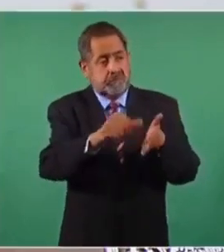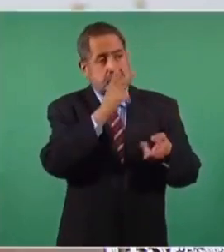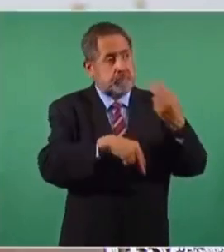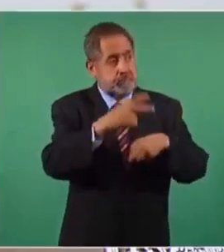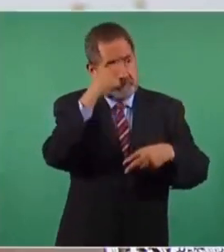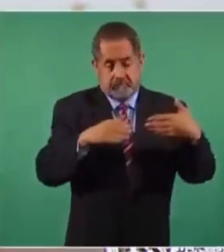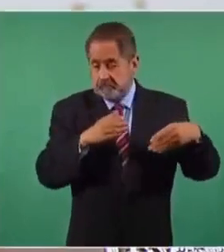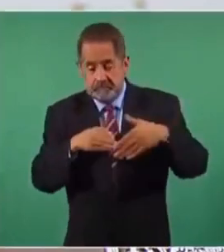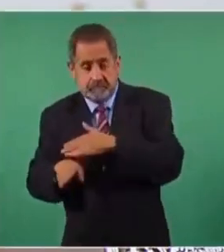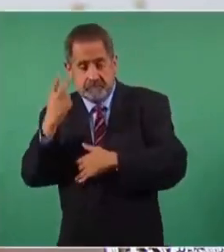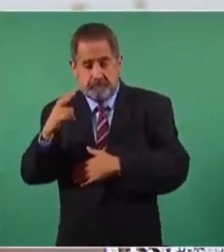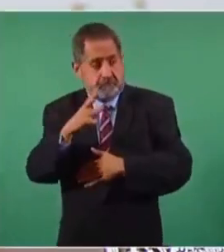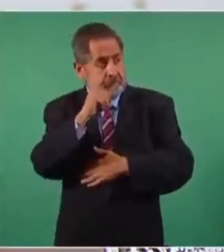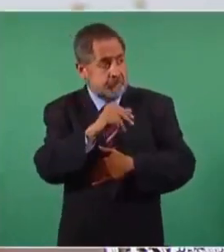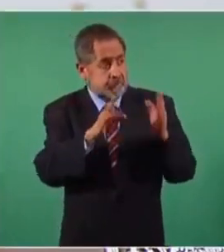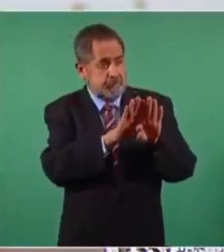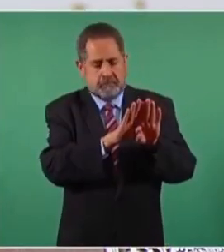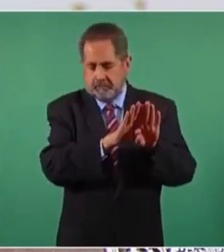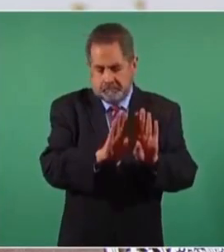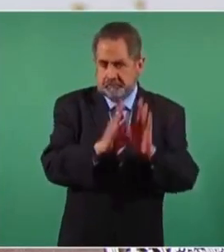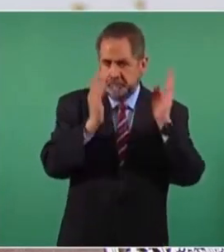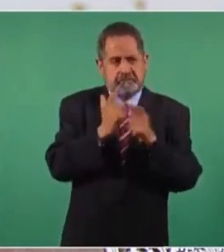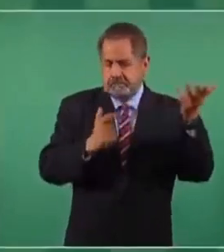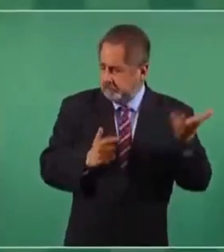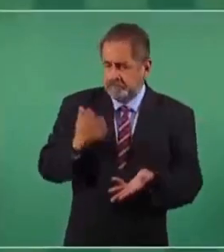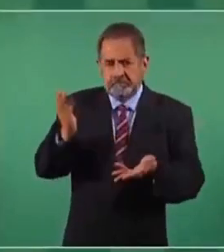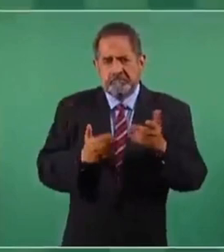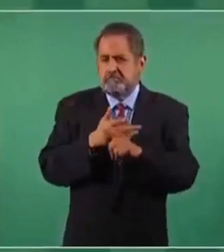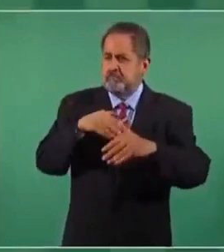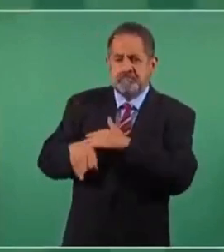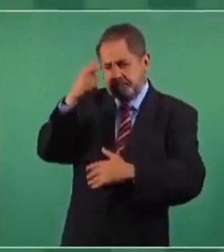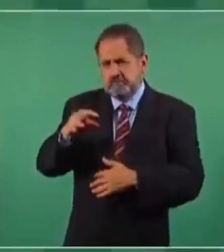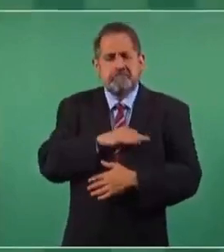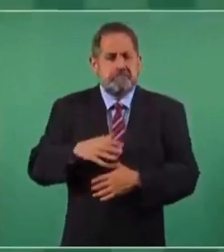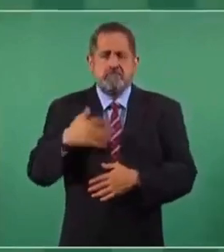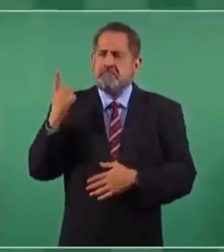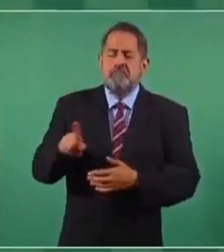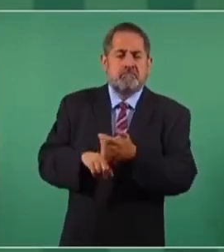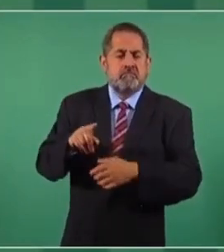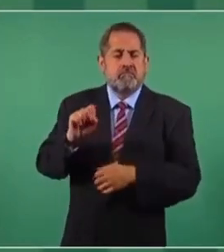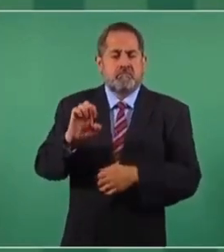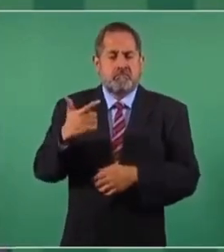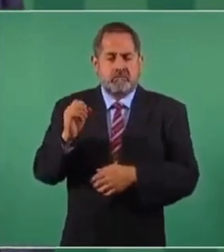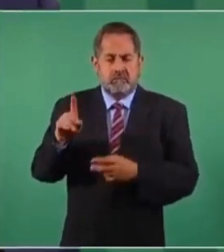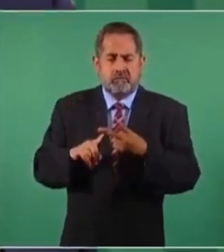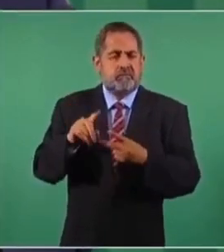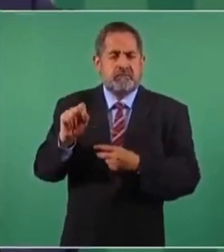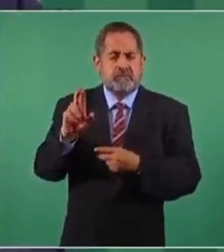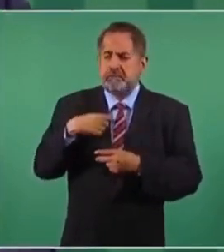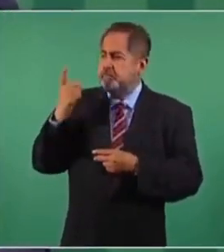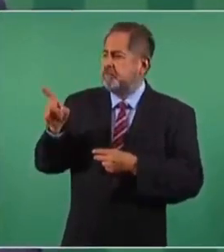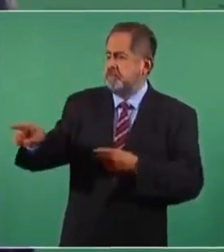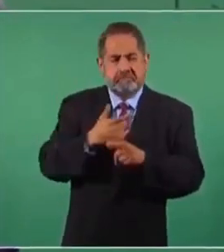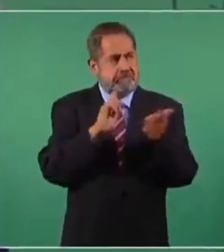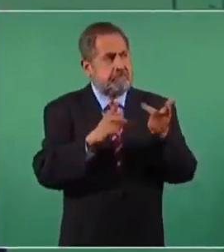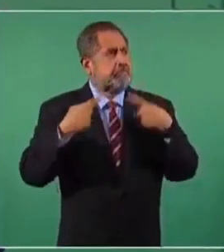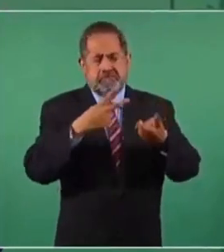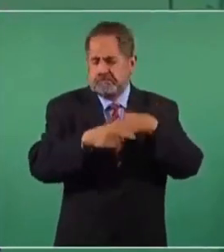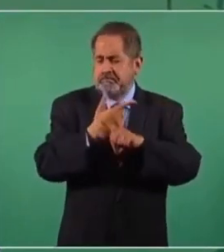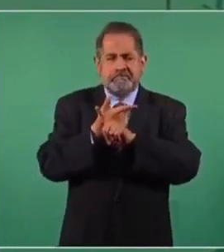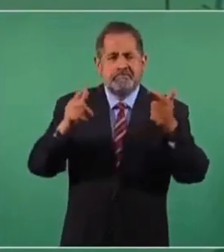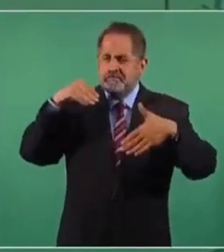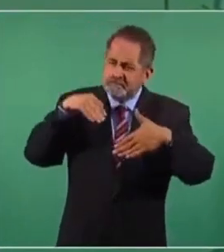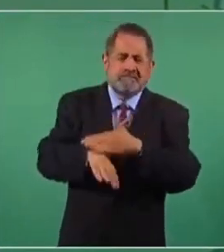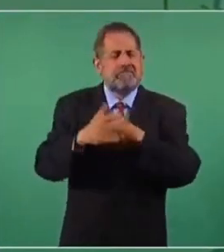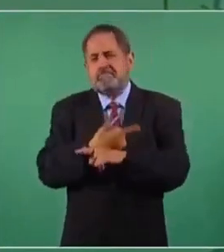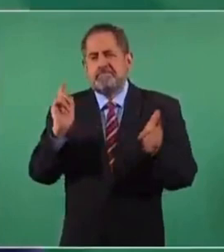México, vamos a levantar esos vetos. Voy a dar instrucciones al secretario de Gobernación, al secretario de Relaciones Exteriores. México es un